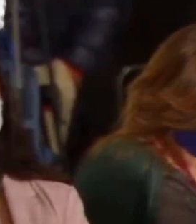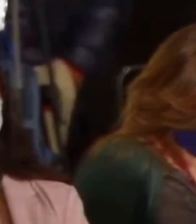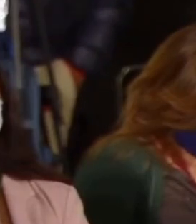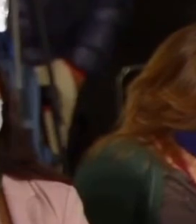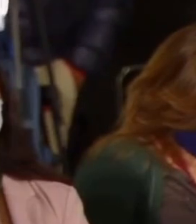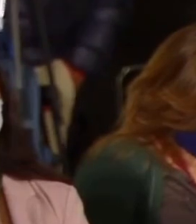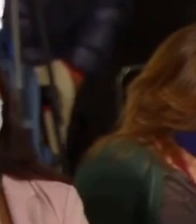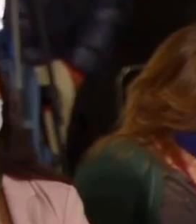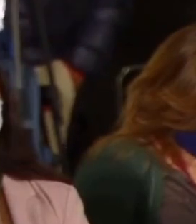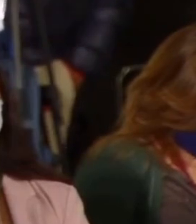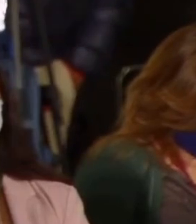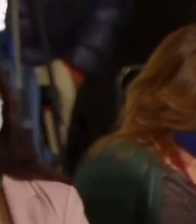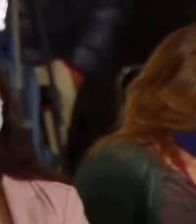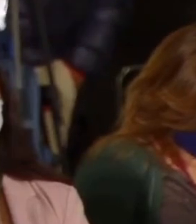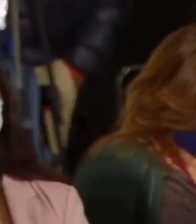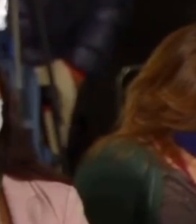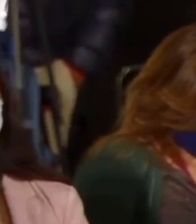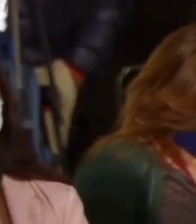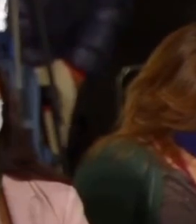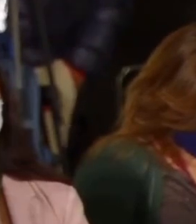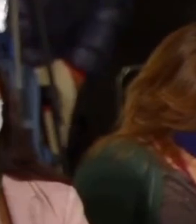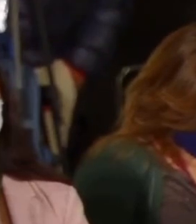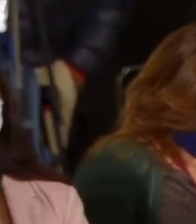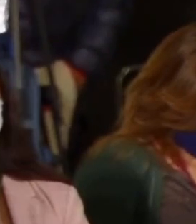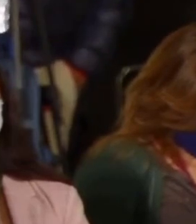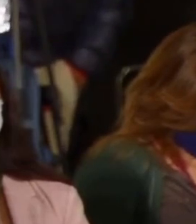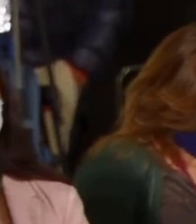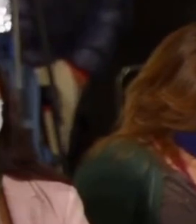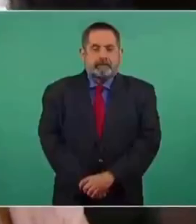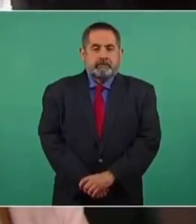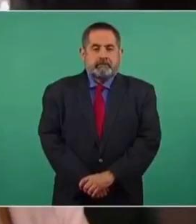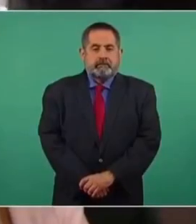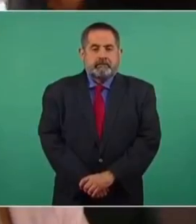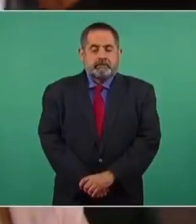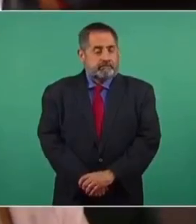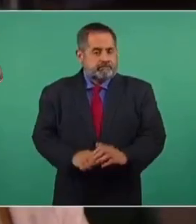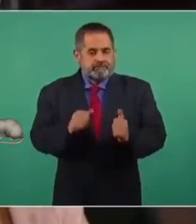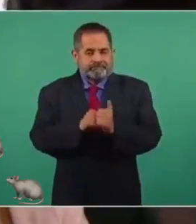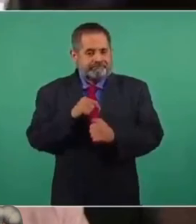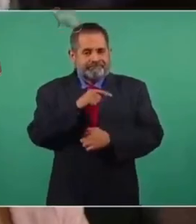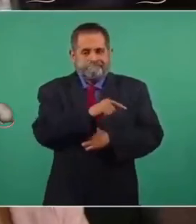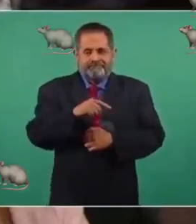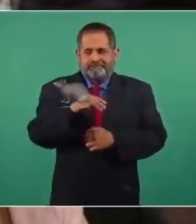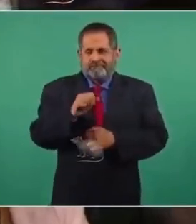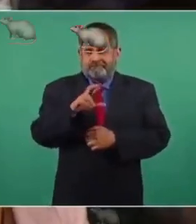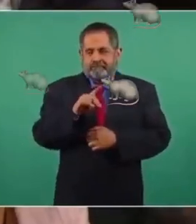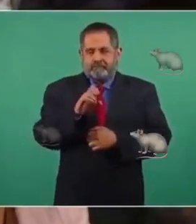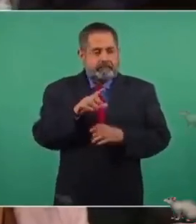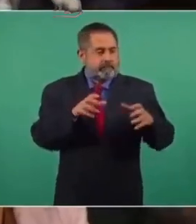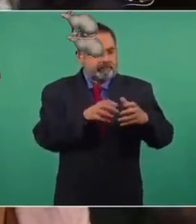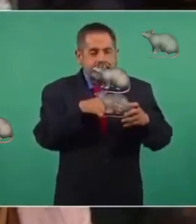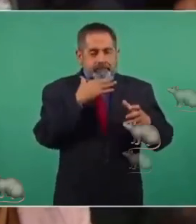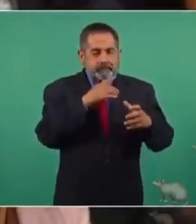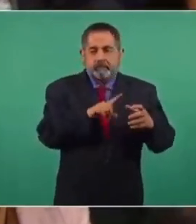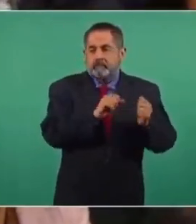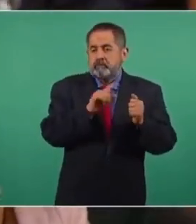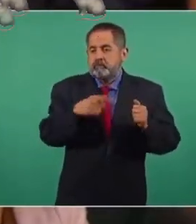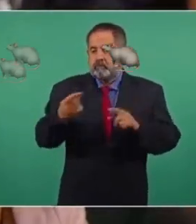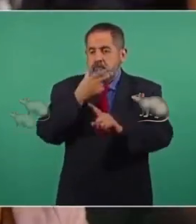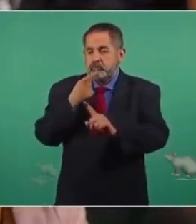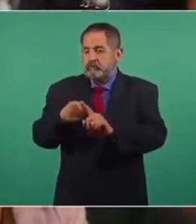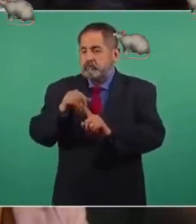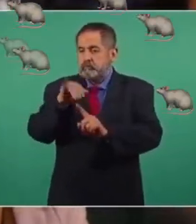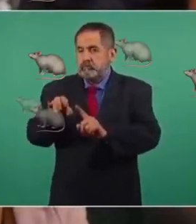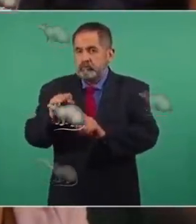en mil 580 millones de dólares acompañado de la persona que orquestó el mismo esquema del metro en la renta de las patrullas aquí en la Ciudad de México, que está prófugo Jesús